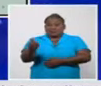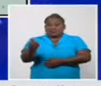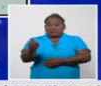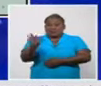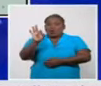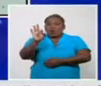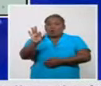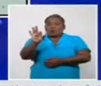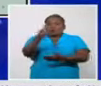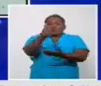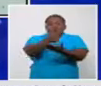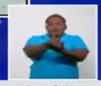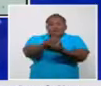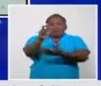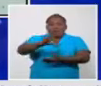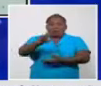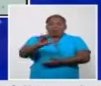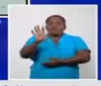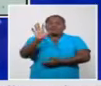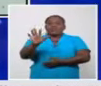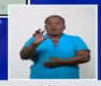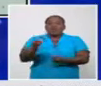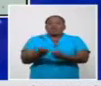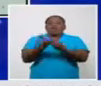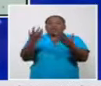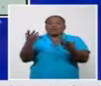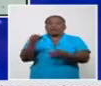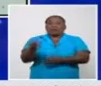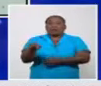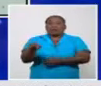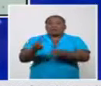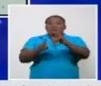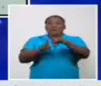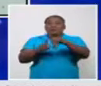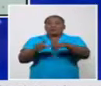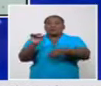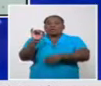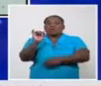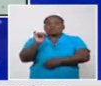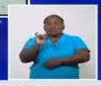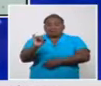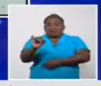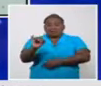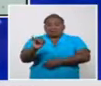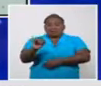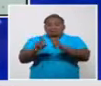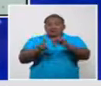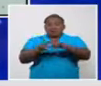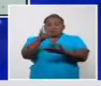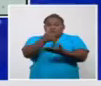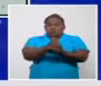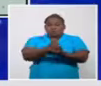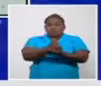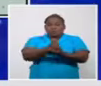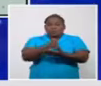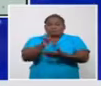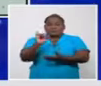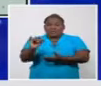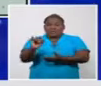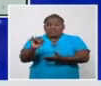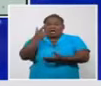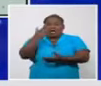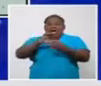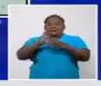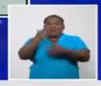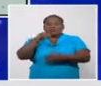Camagüey 5 de Florida las Tunas con 6 casos las Tunas 3 Amancio Rodríguez 2 y 1 de Colombia